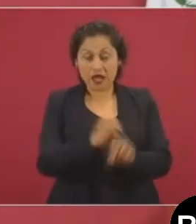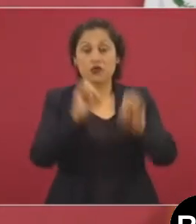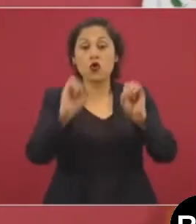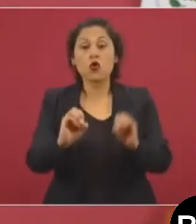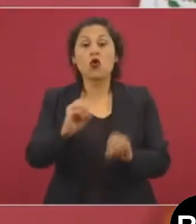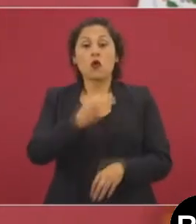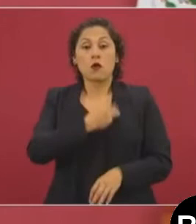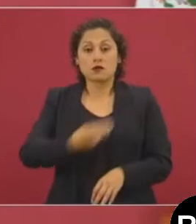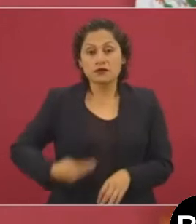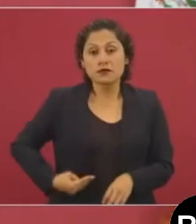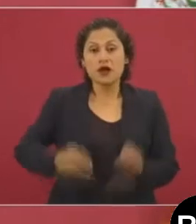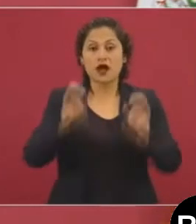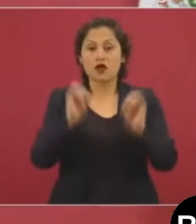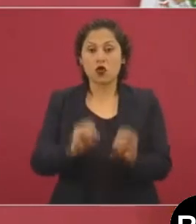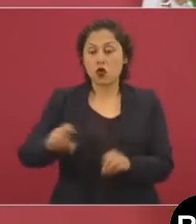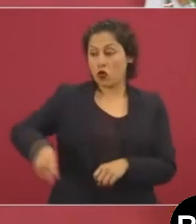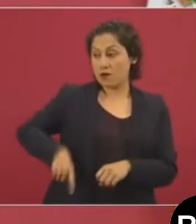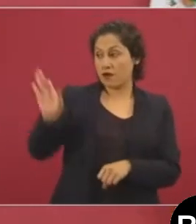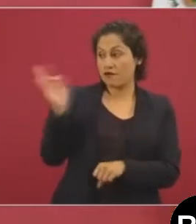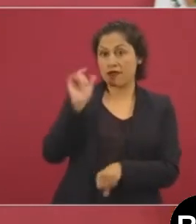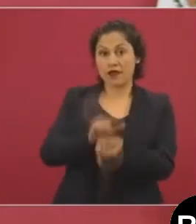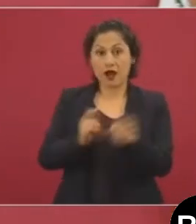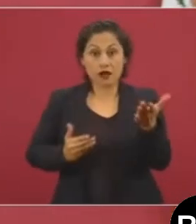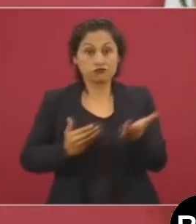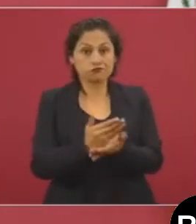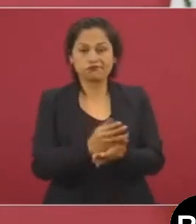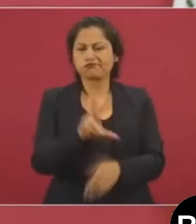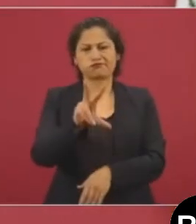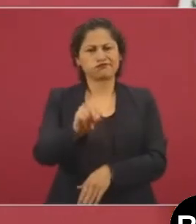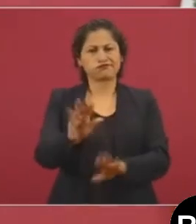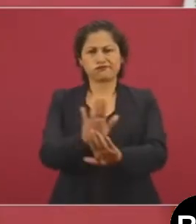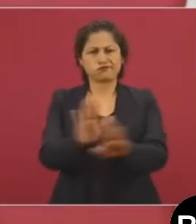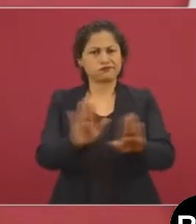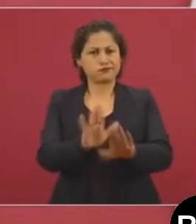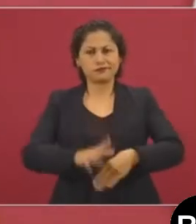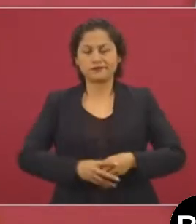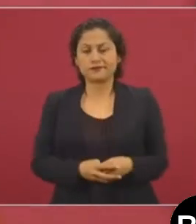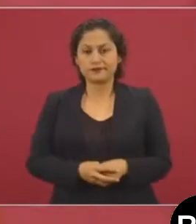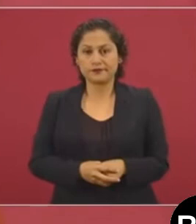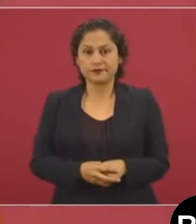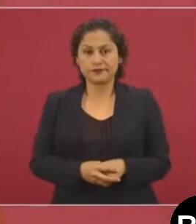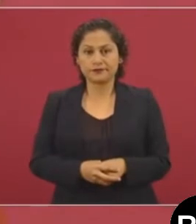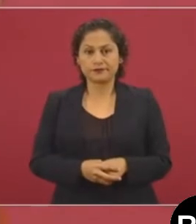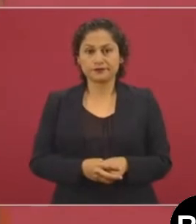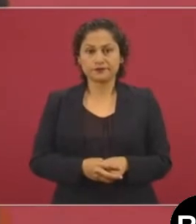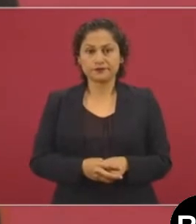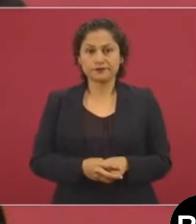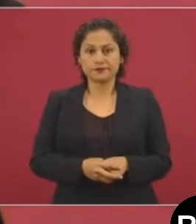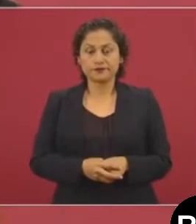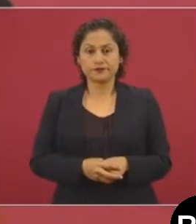gobierno federal, que no